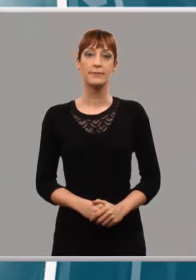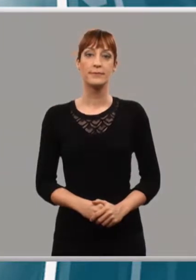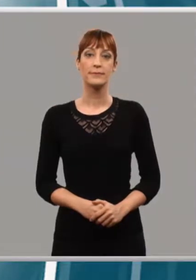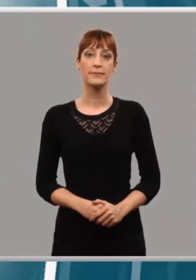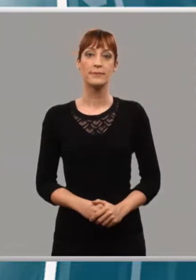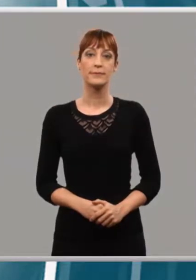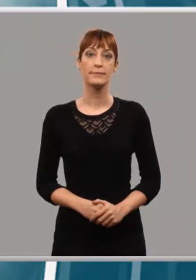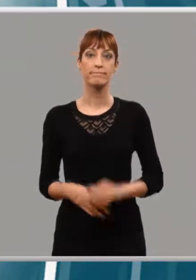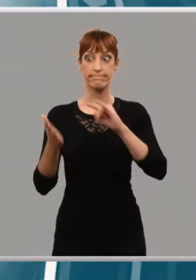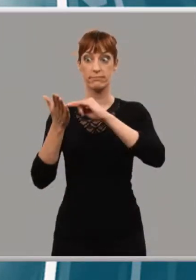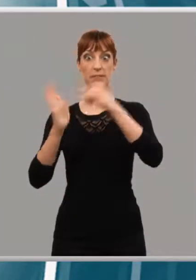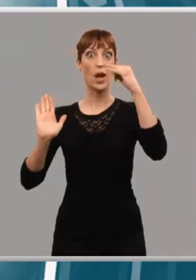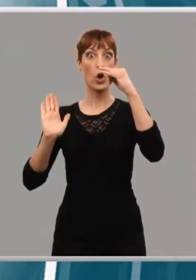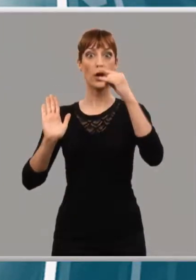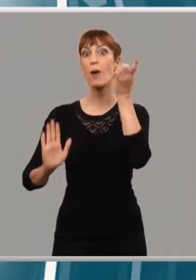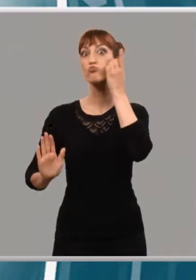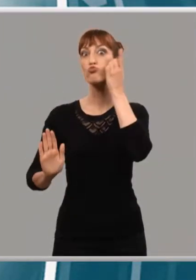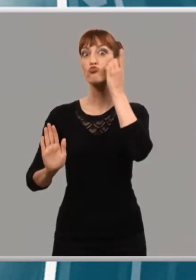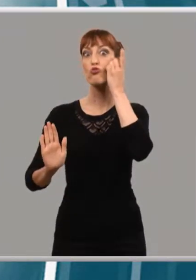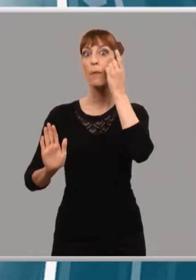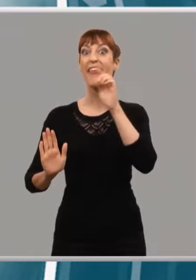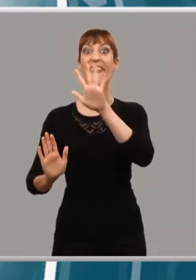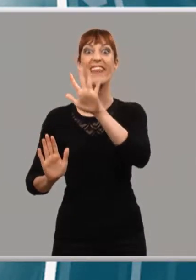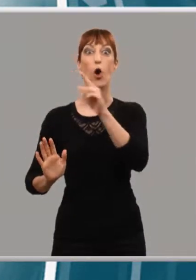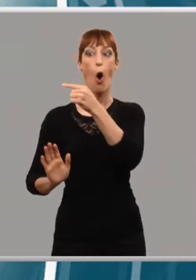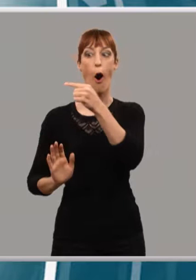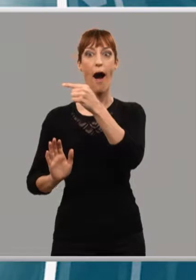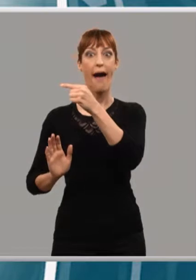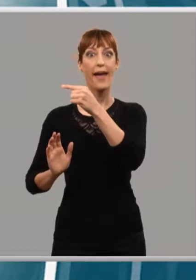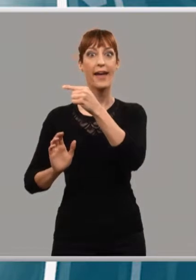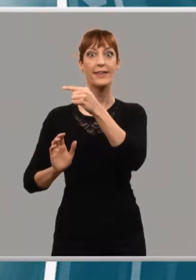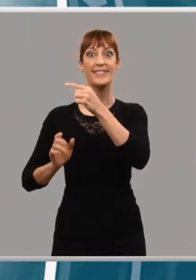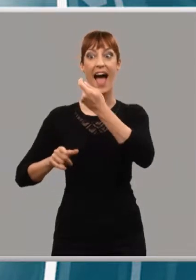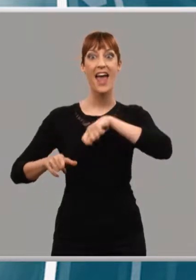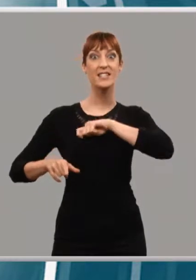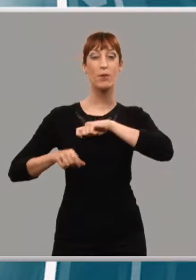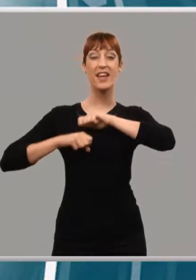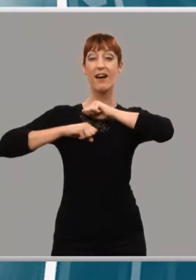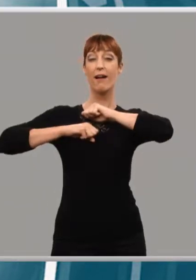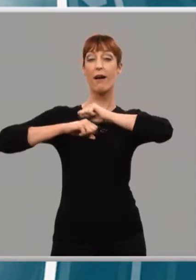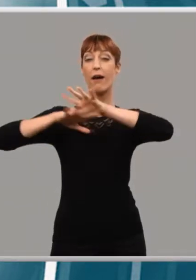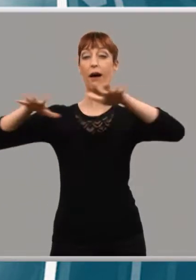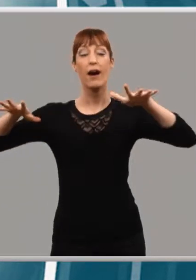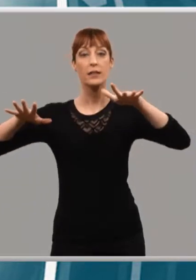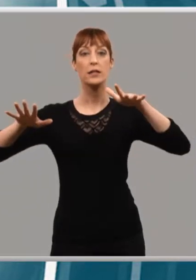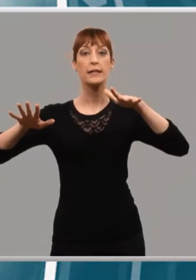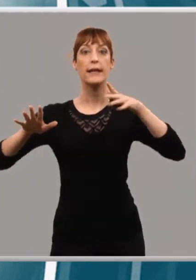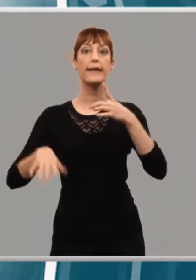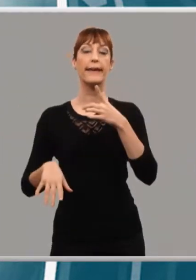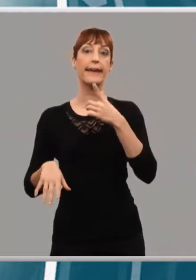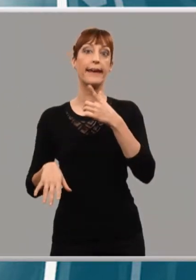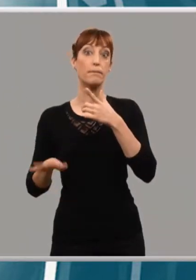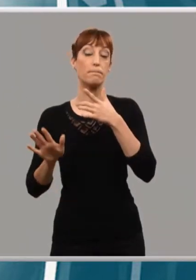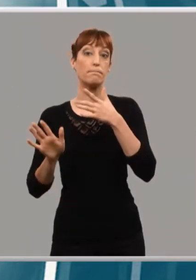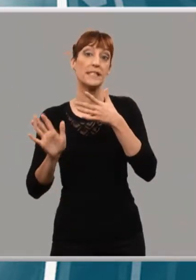La tecnología móvil 5G ya está aquí y su despliegue en todo el país va a requerir que los ciudadanos estemos atentos a